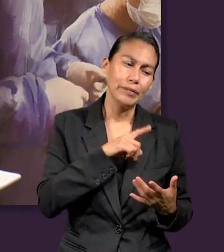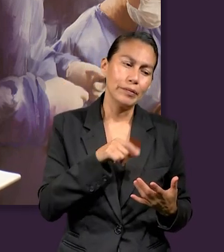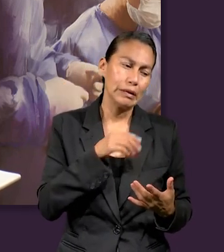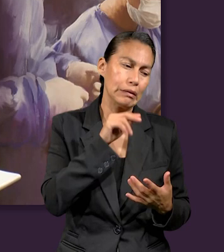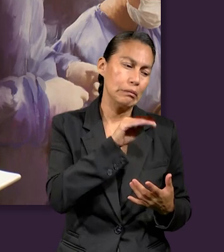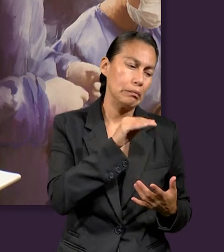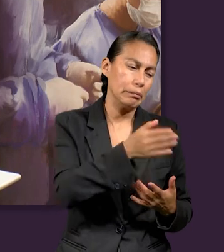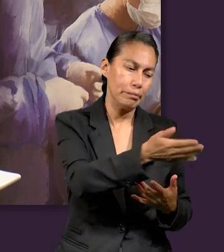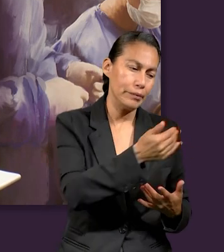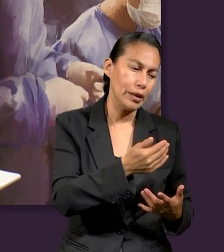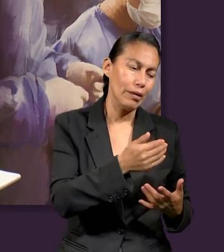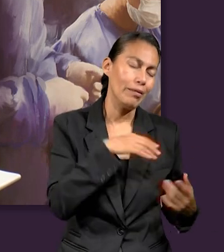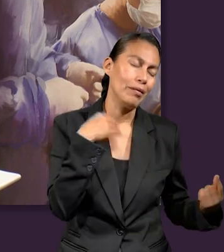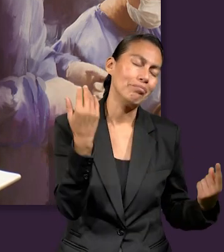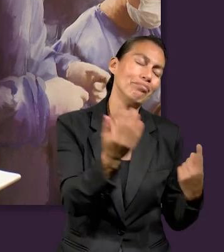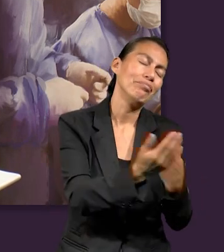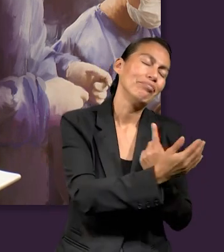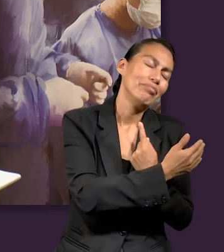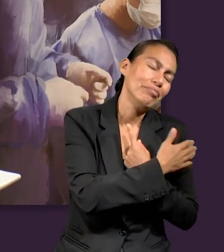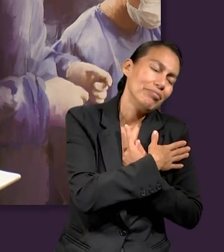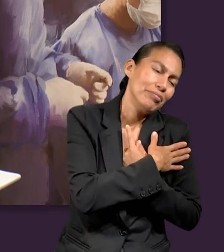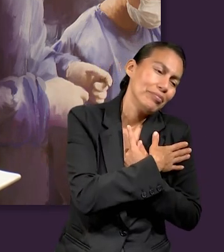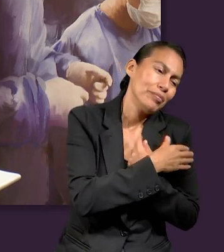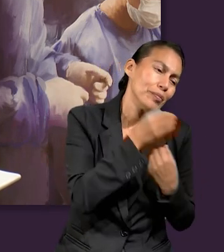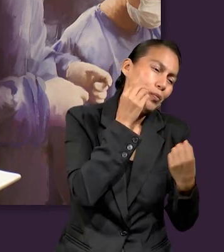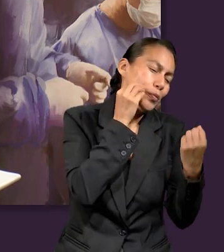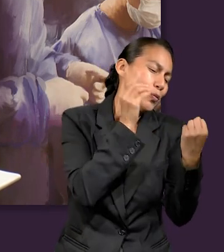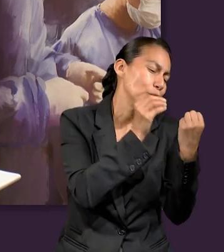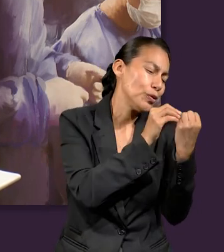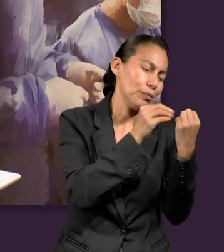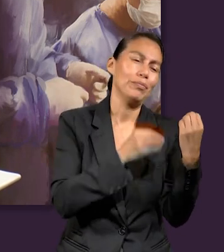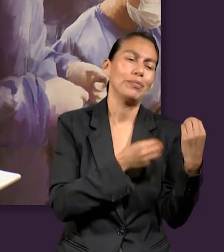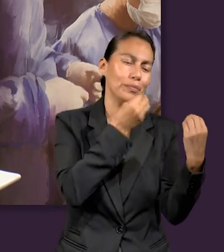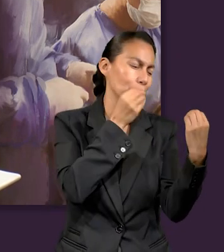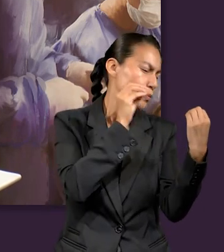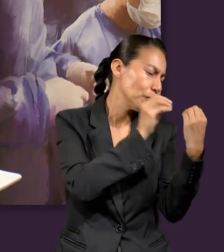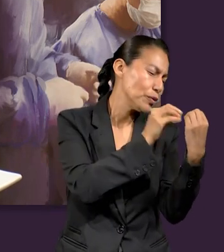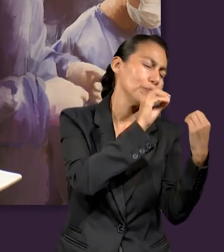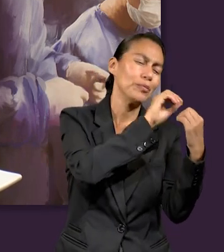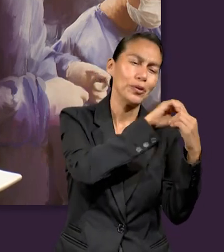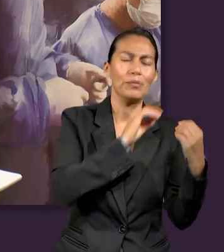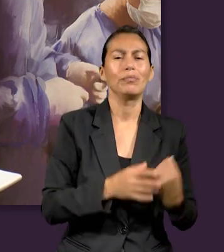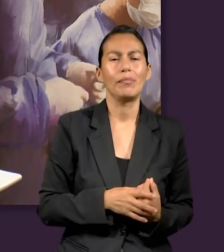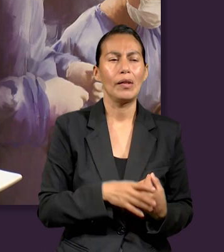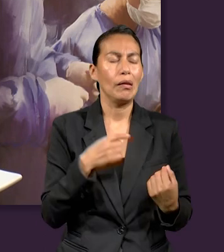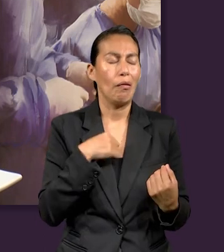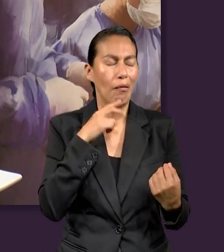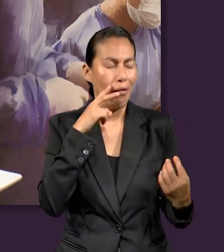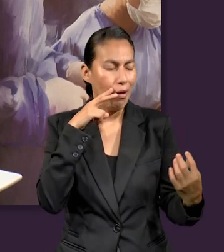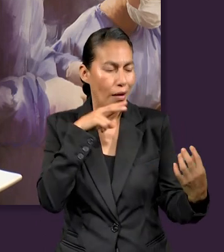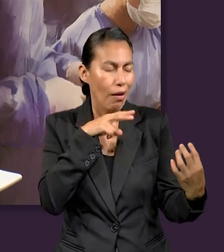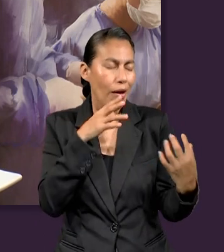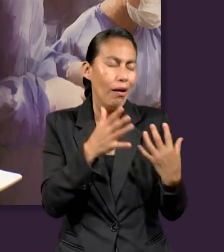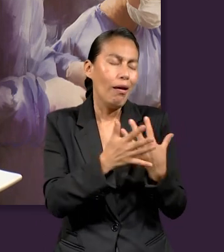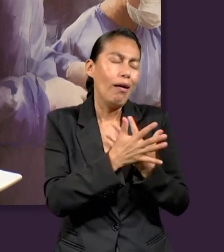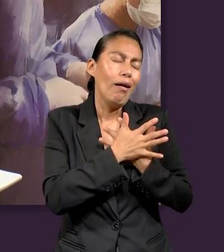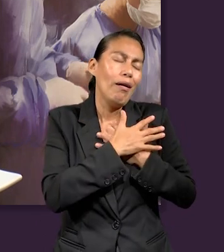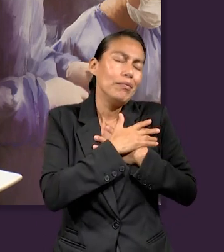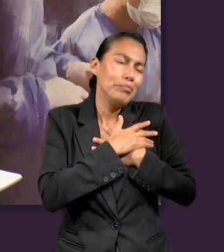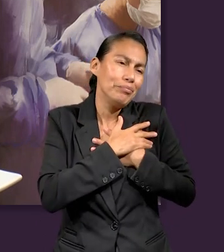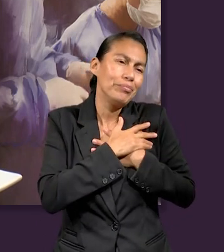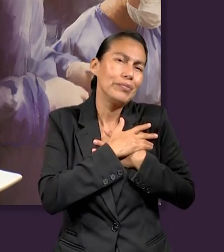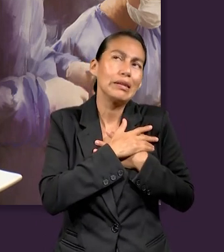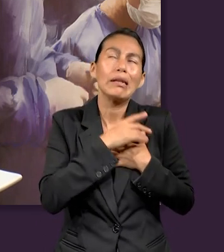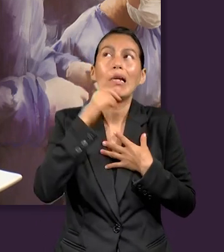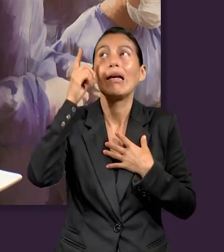termino, pues, finalmente abrazándolo, dándole un beso. Y yo veo que tengo que ser una mejor persona con él